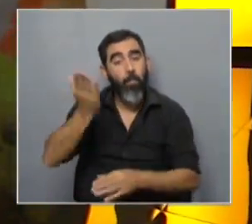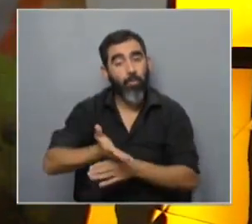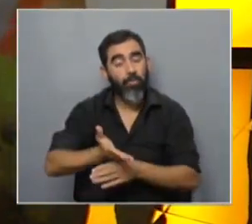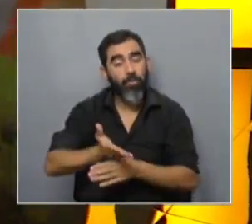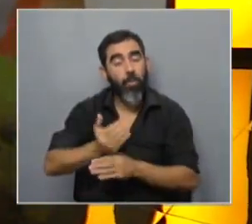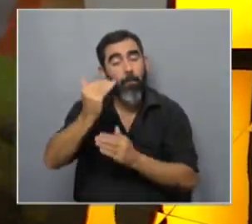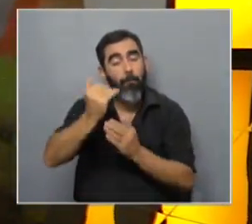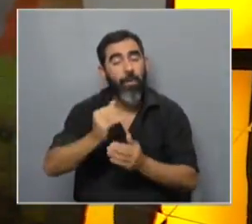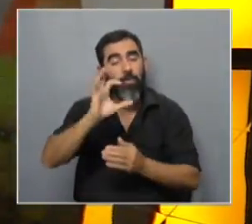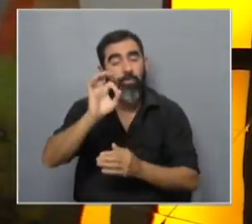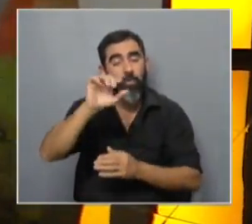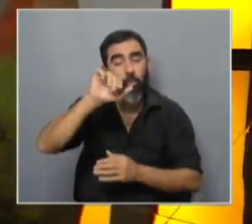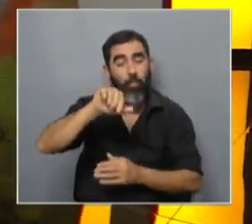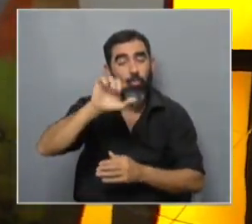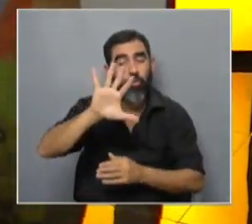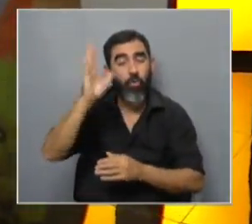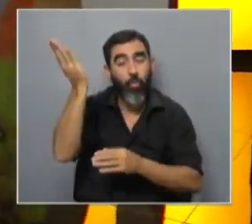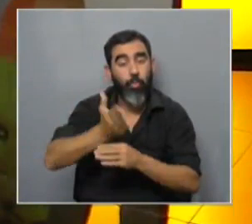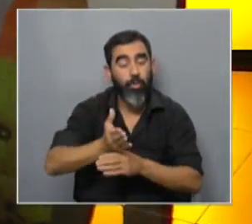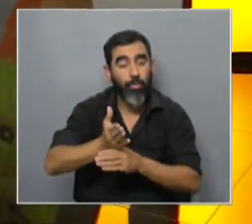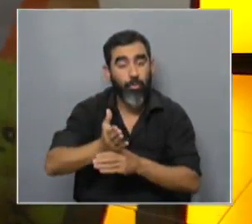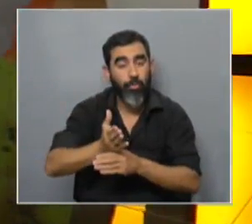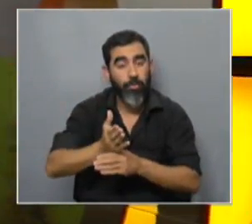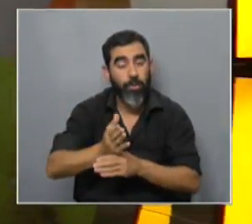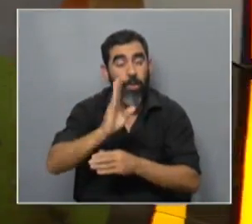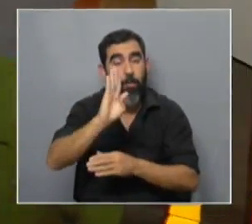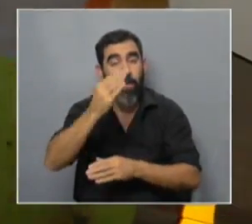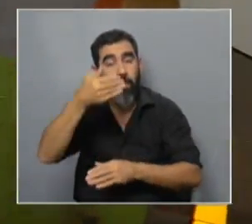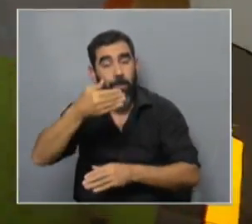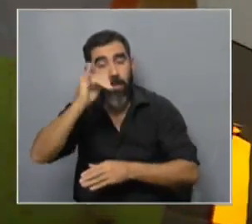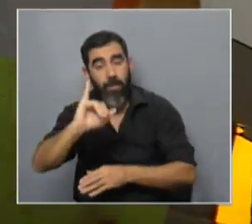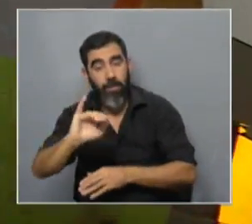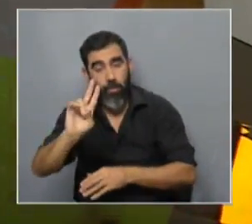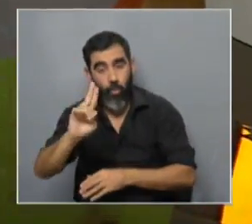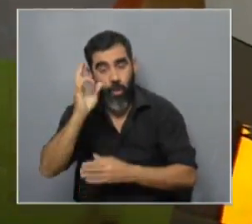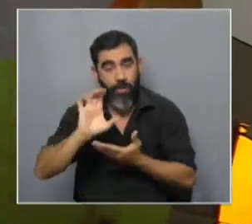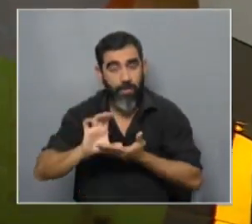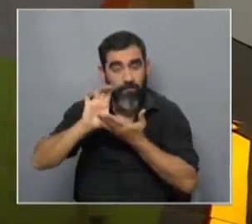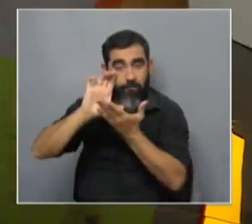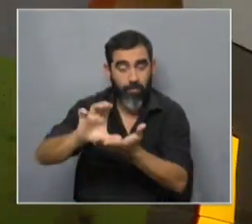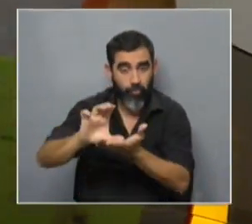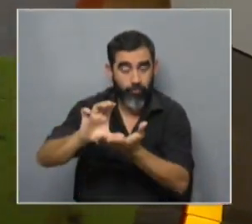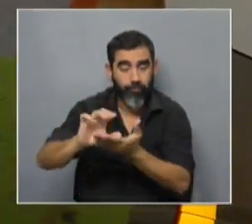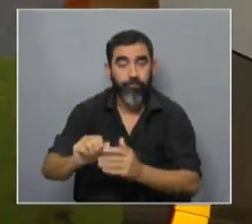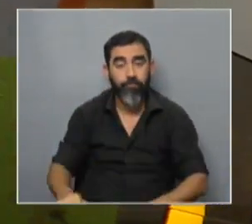menos del 0,5% del PBI uruguayo en inversión en I más B